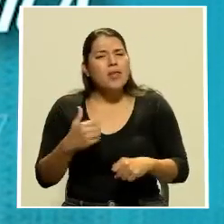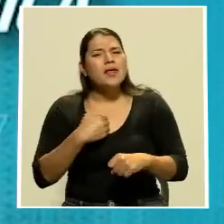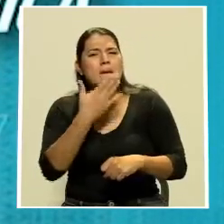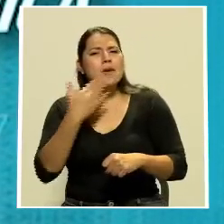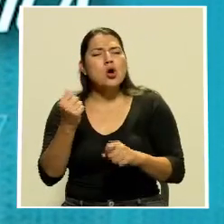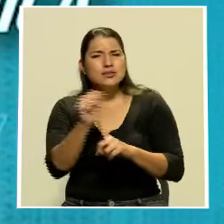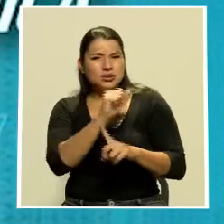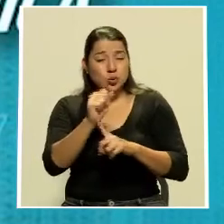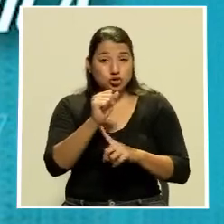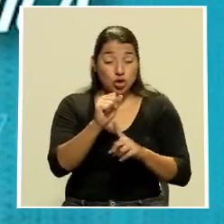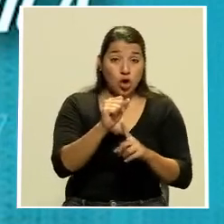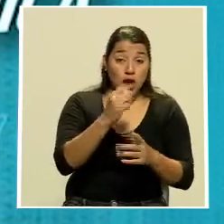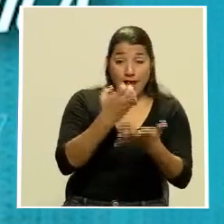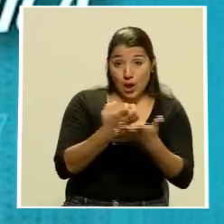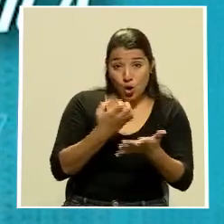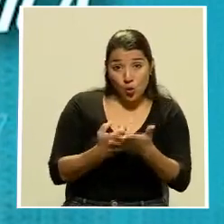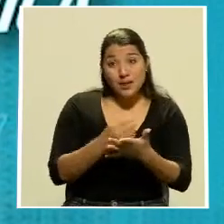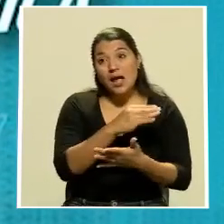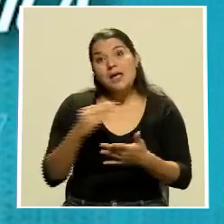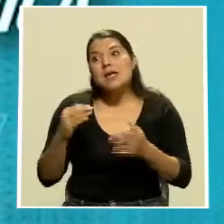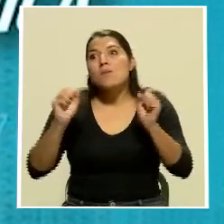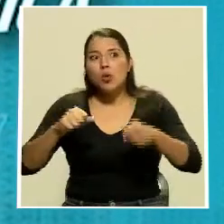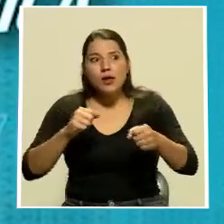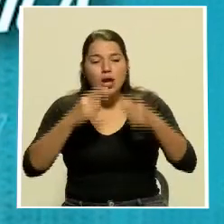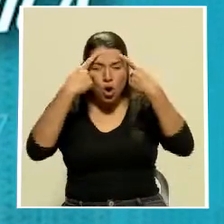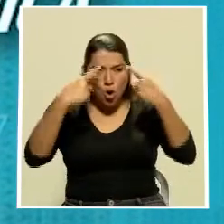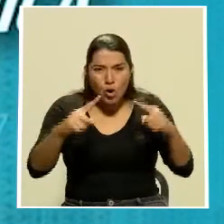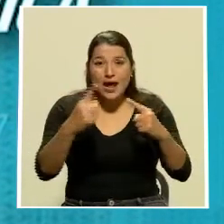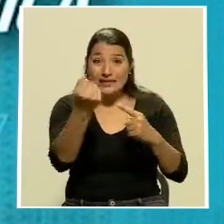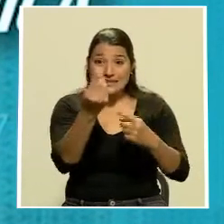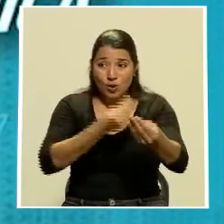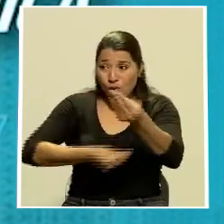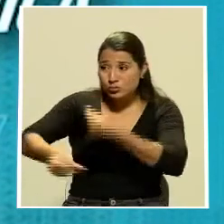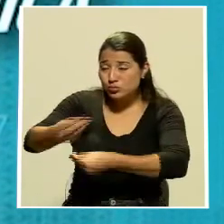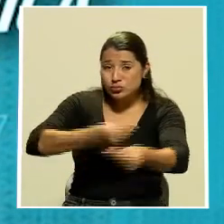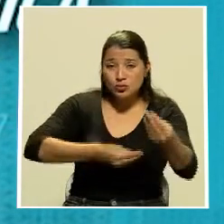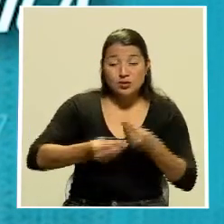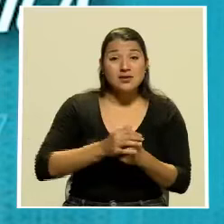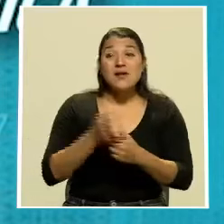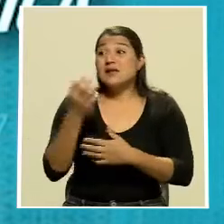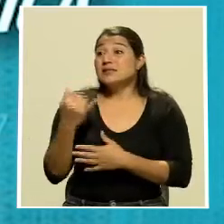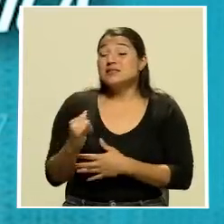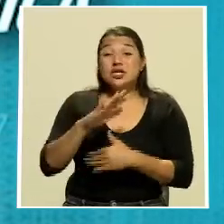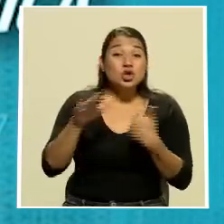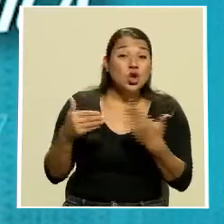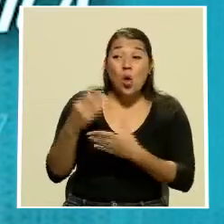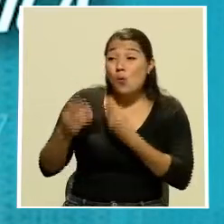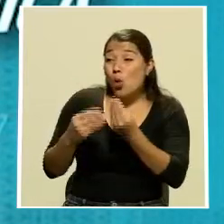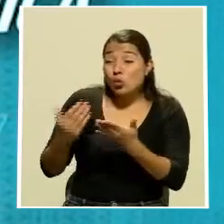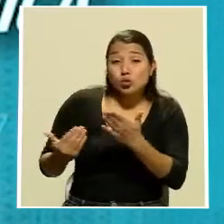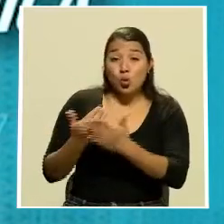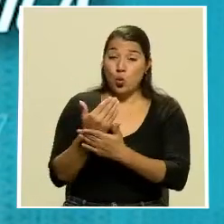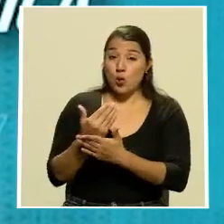socioeconómicas y optimizar el clima de inversión si a todos los productos nuevos o que no han sido suficientemente